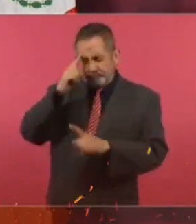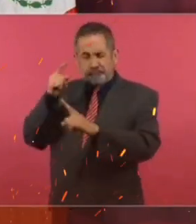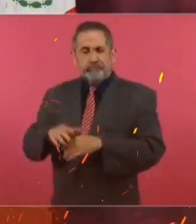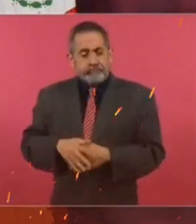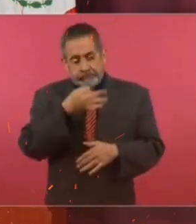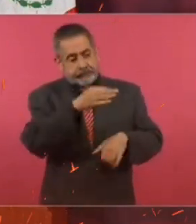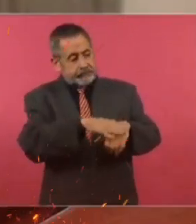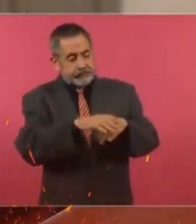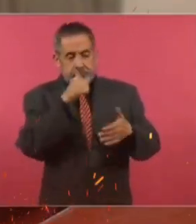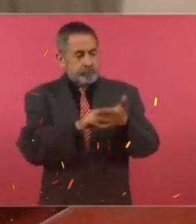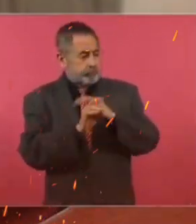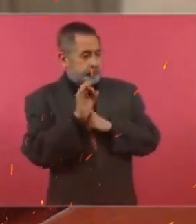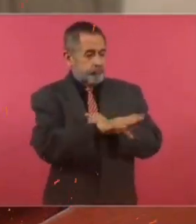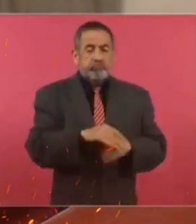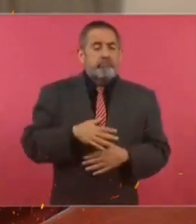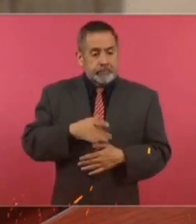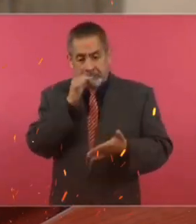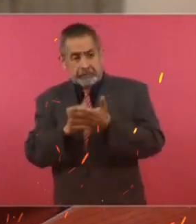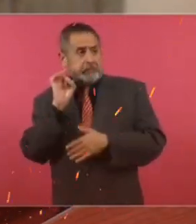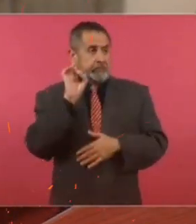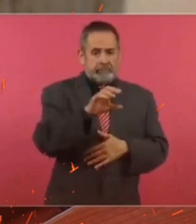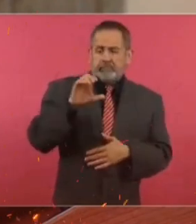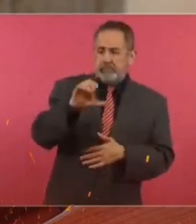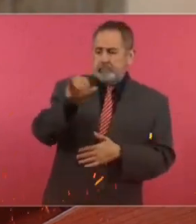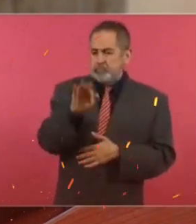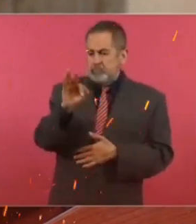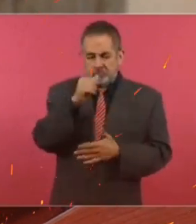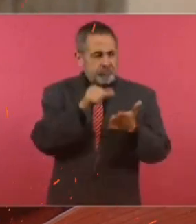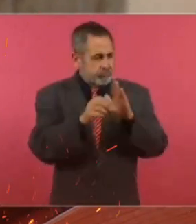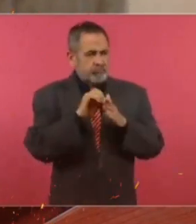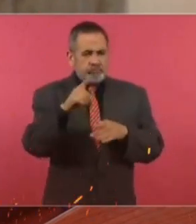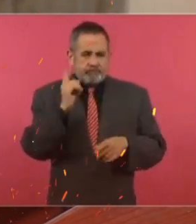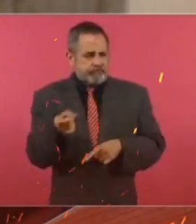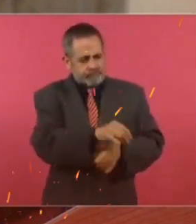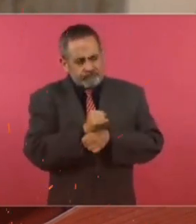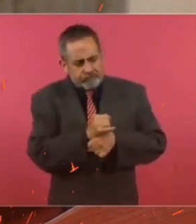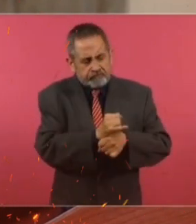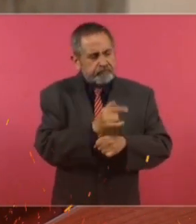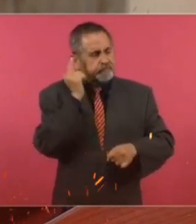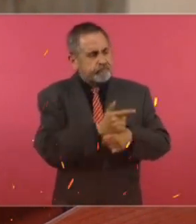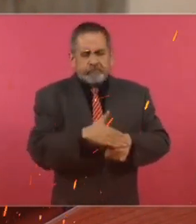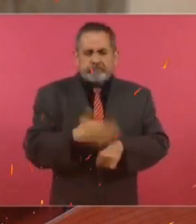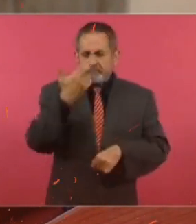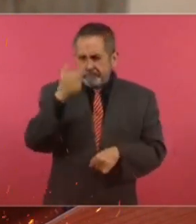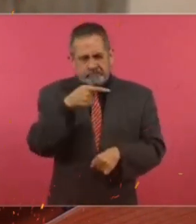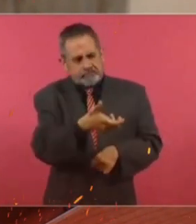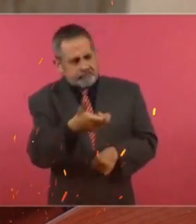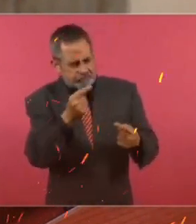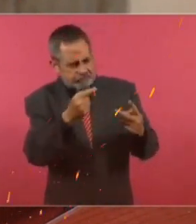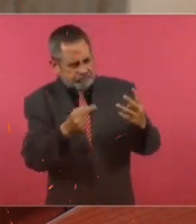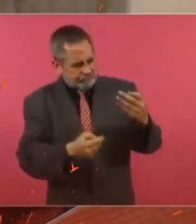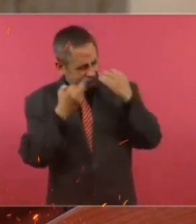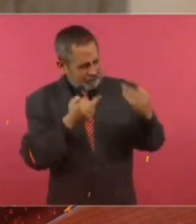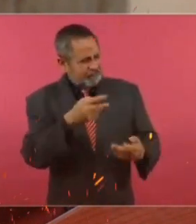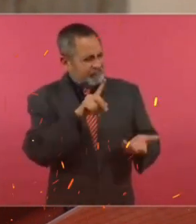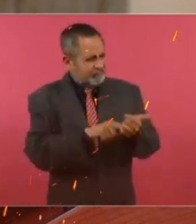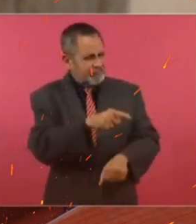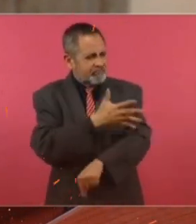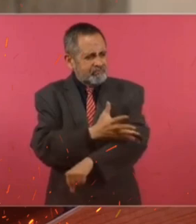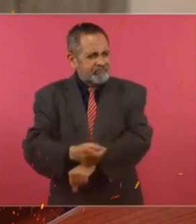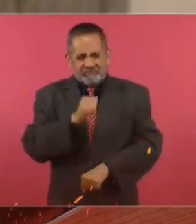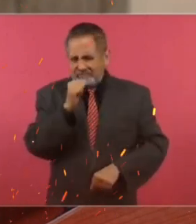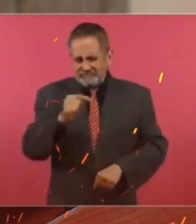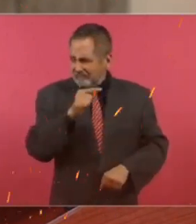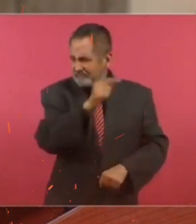Le informo que enviaré este escrito al Consejo de la Judicatura Federal para que pueda investigar su actuación, que evidencia su deshonestidad